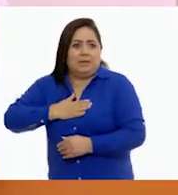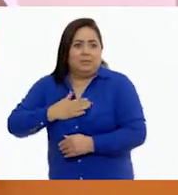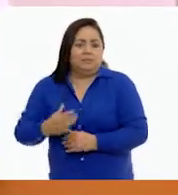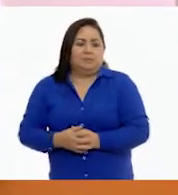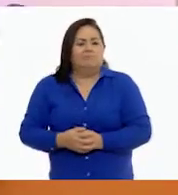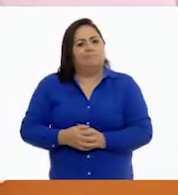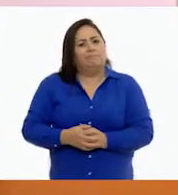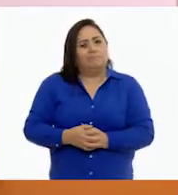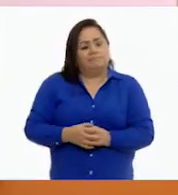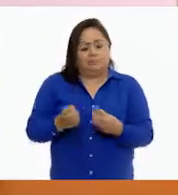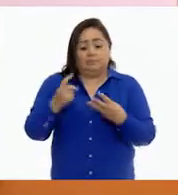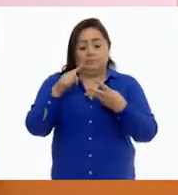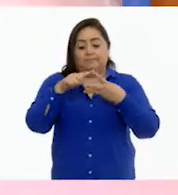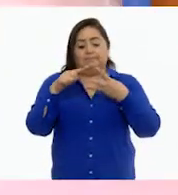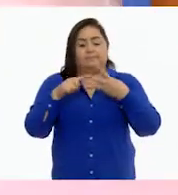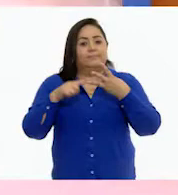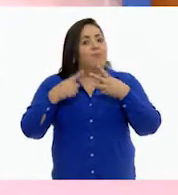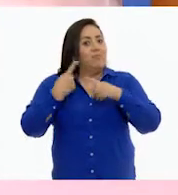Tres opciones.